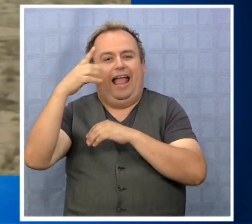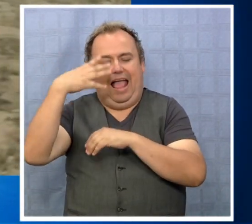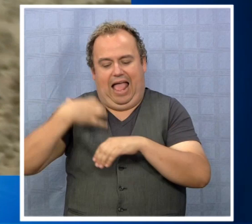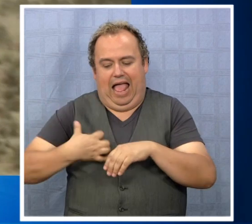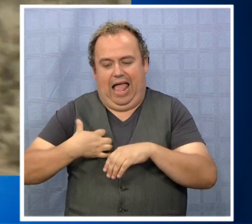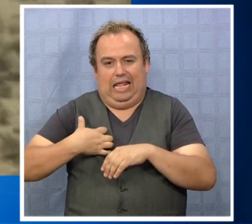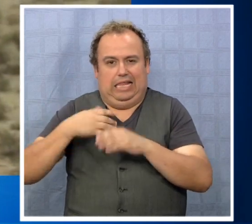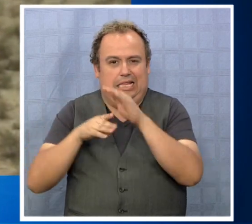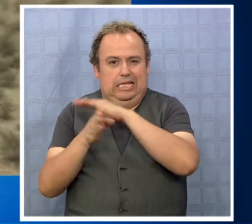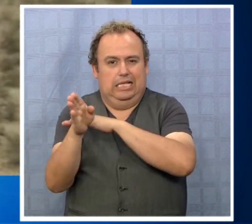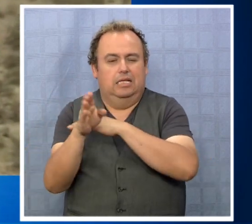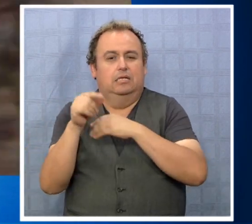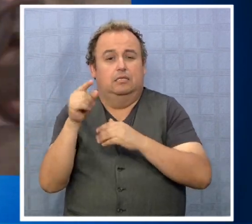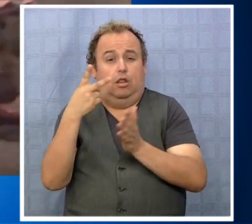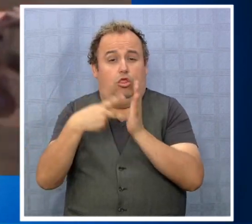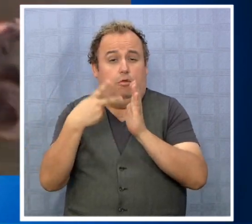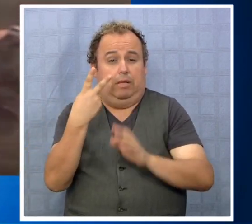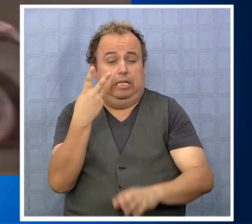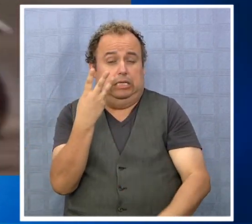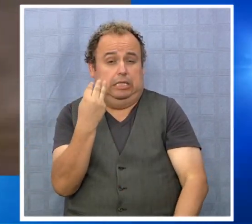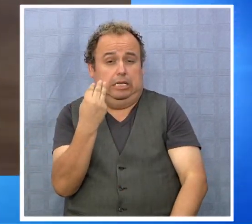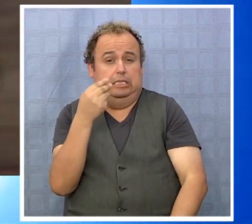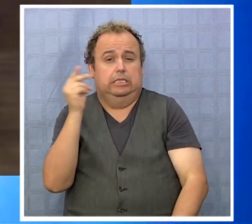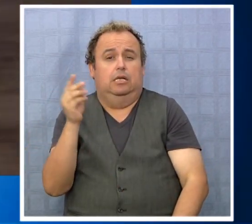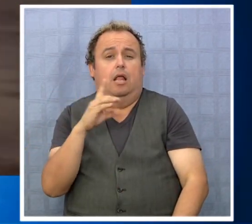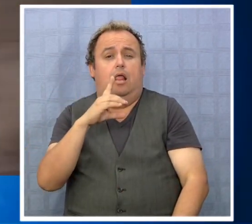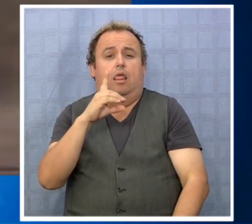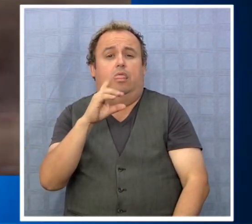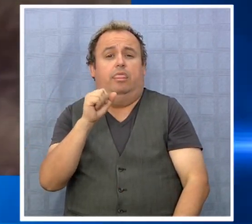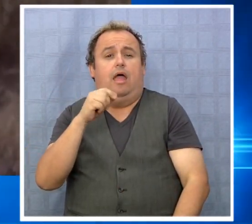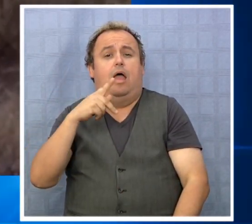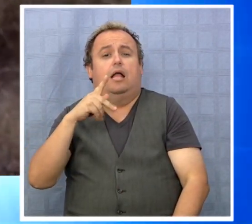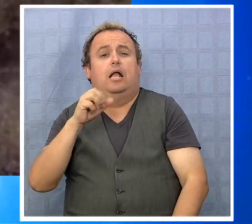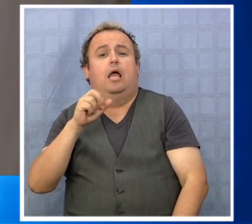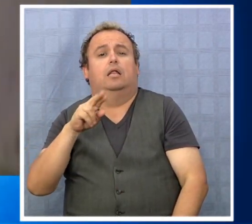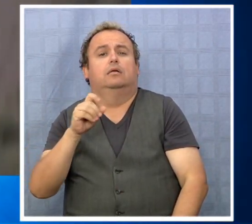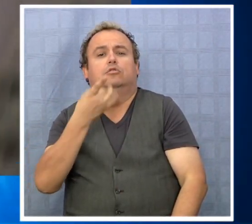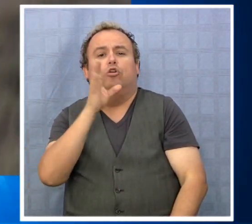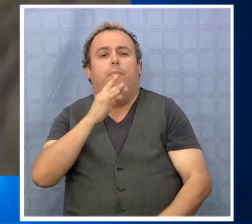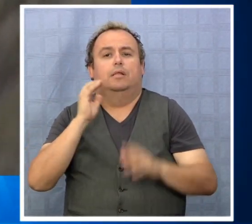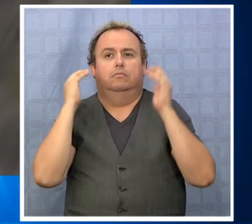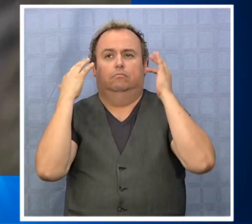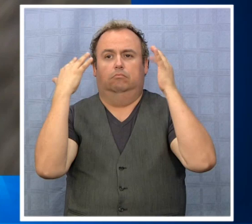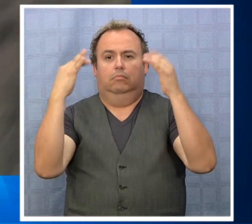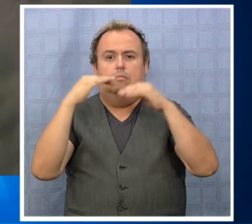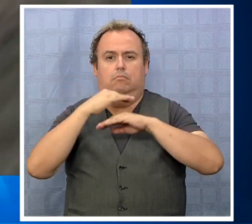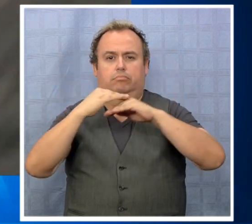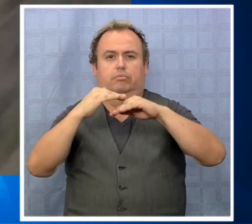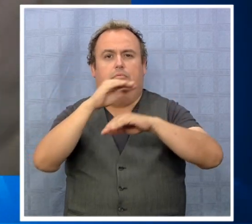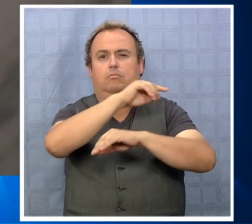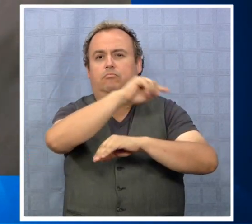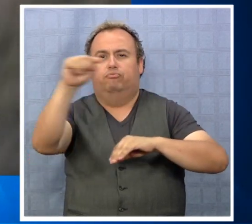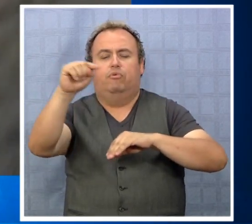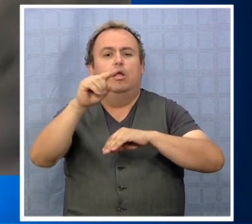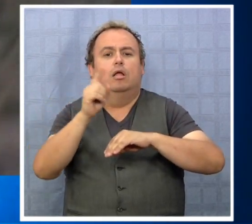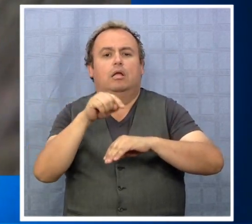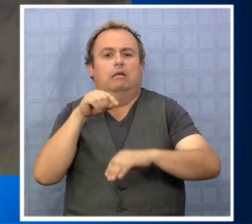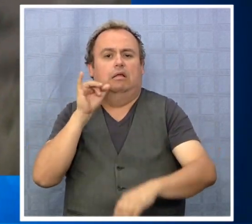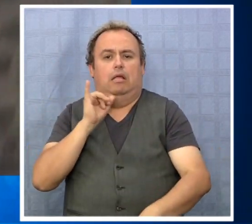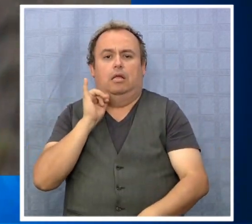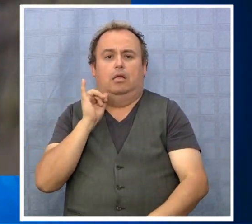2013 pasará solo por la provincia del Tamarugal. Ausente, quedará Iquique, lo que se reconoce